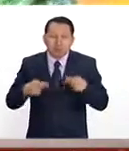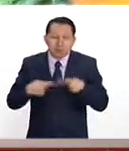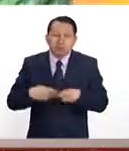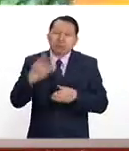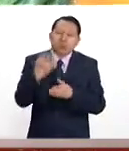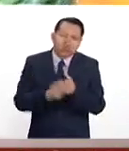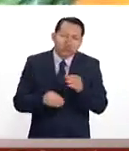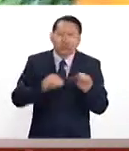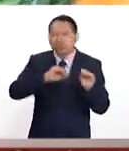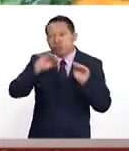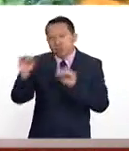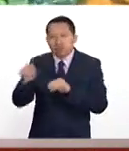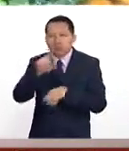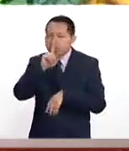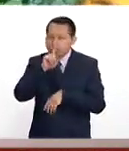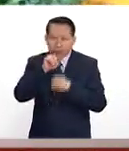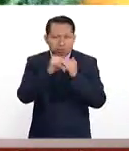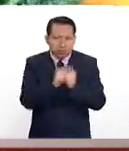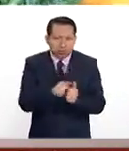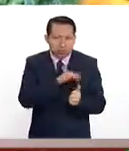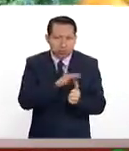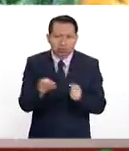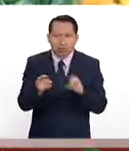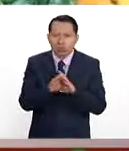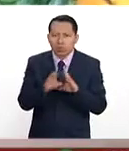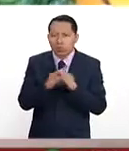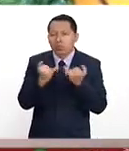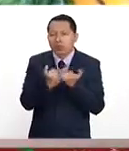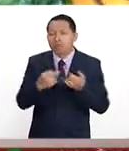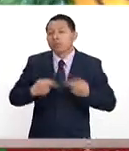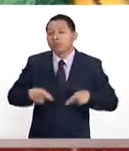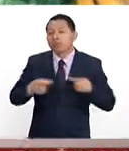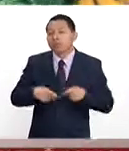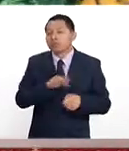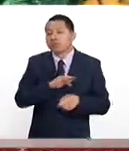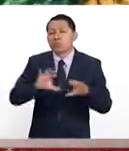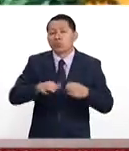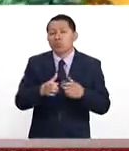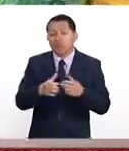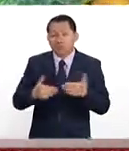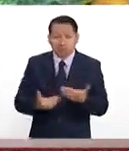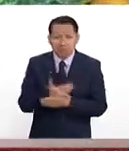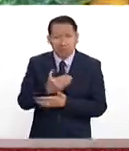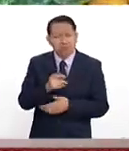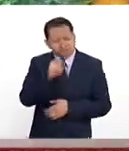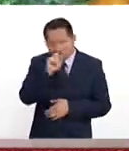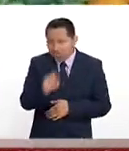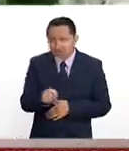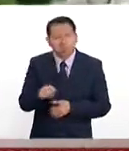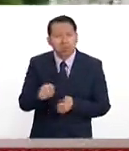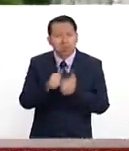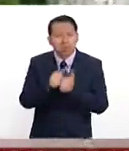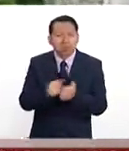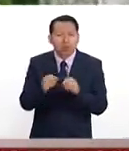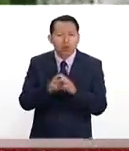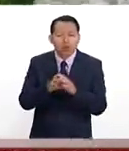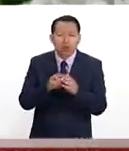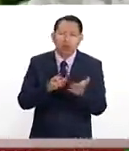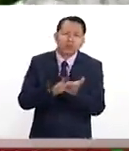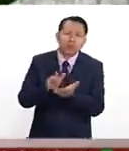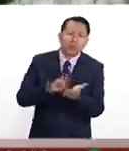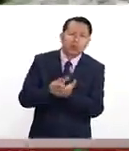mano de obra, sino que los pobladores se arraiguen en sus comunidades de origen, precisamente dotándolos de